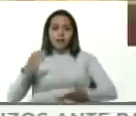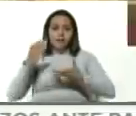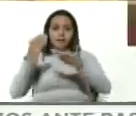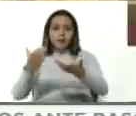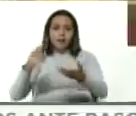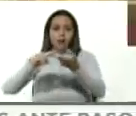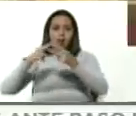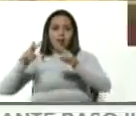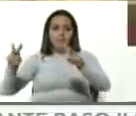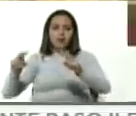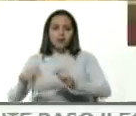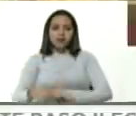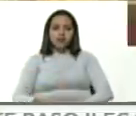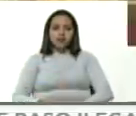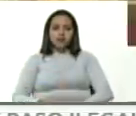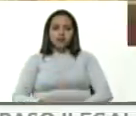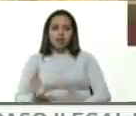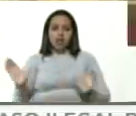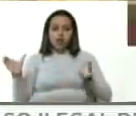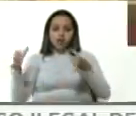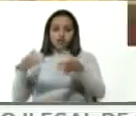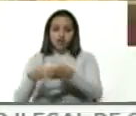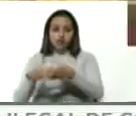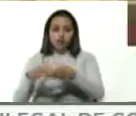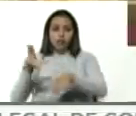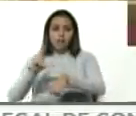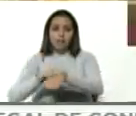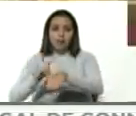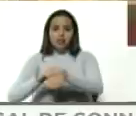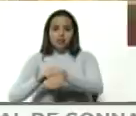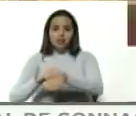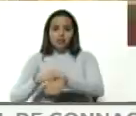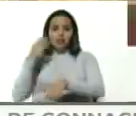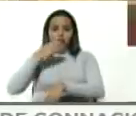de la Paz a la brigada médica Henry Riff.